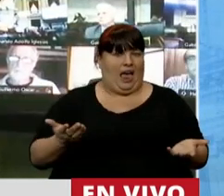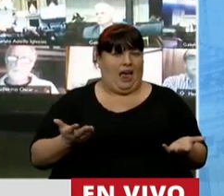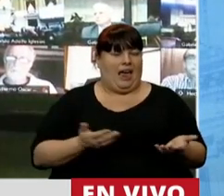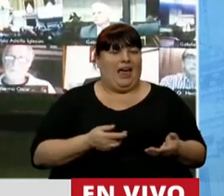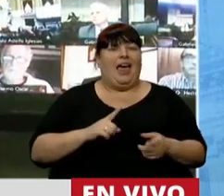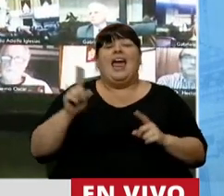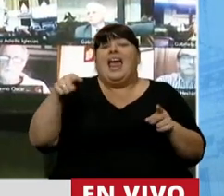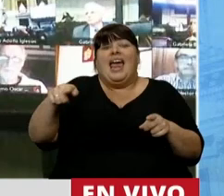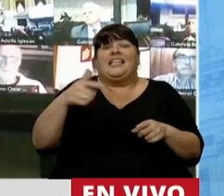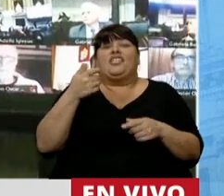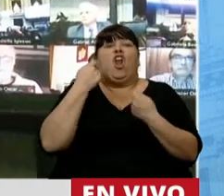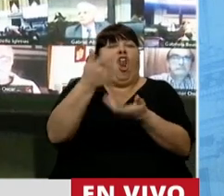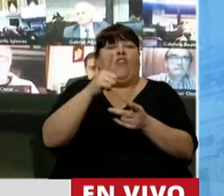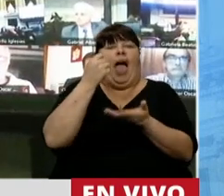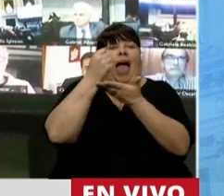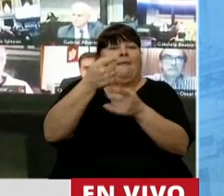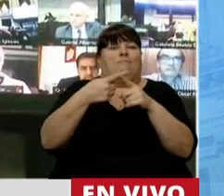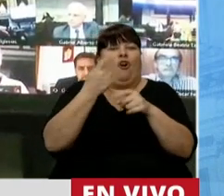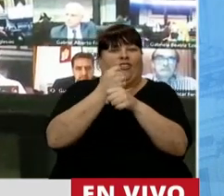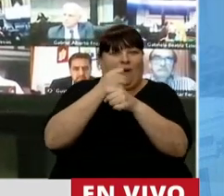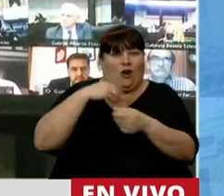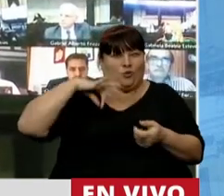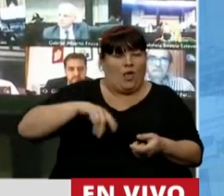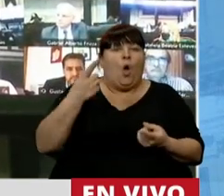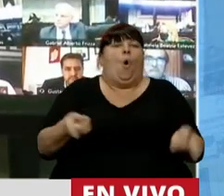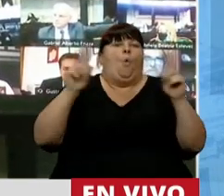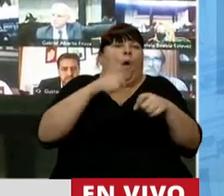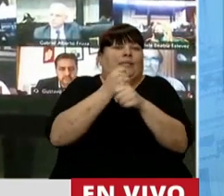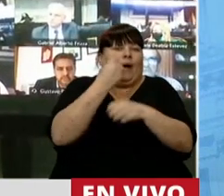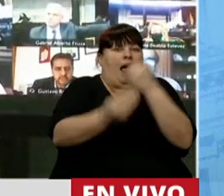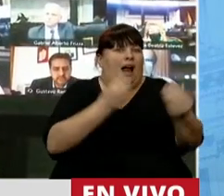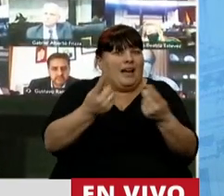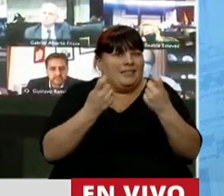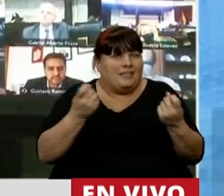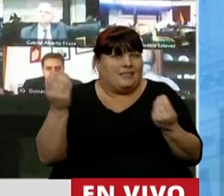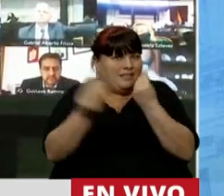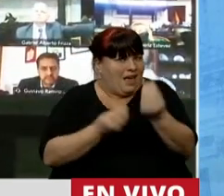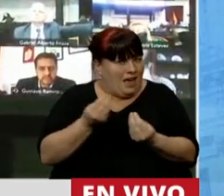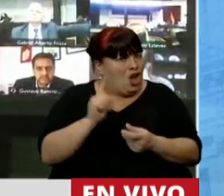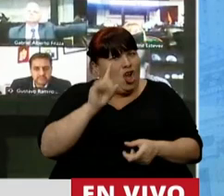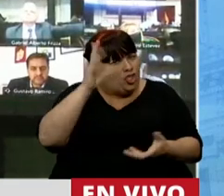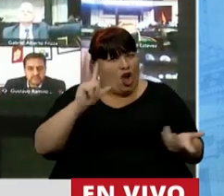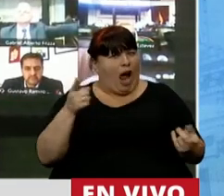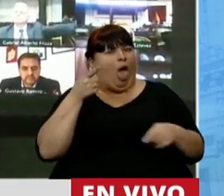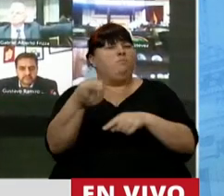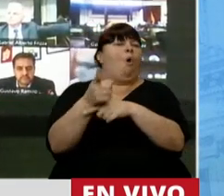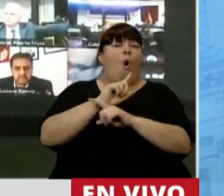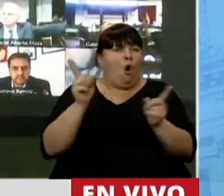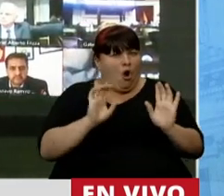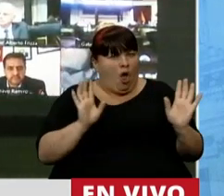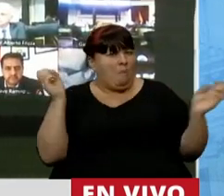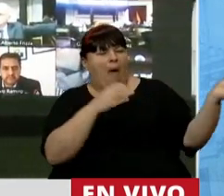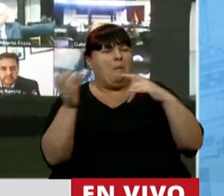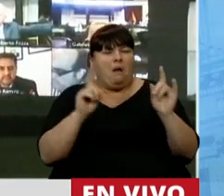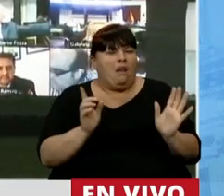Son los que no van a tener el ATP, son los que tienen que volver a darle el trabajo a la gente. No hay que enojarse ni insultarse por eso.